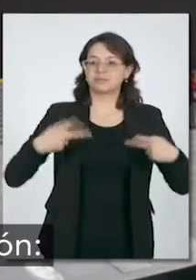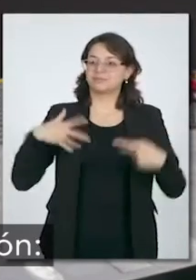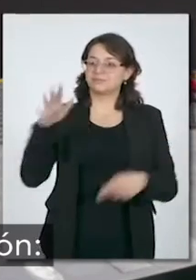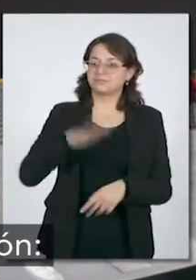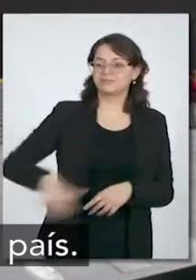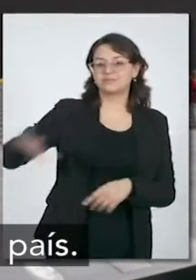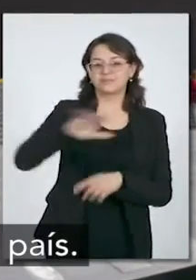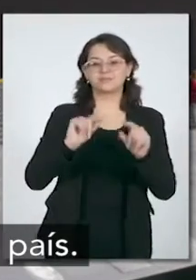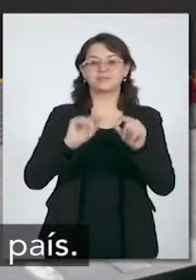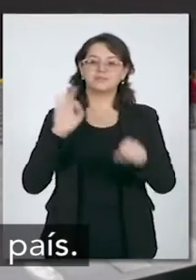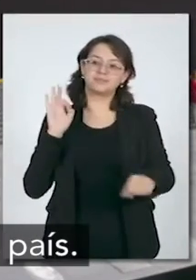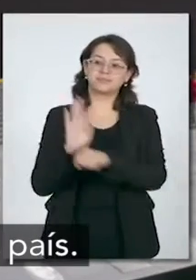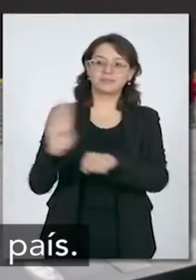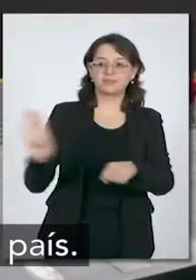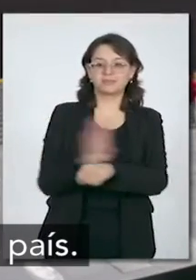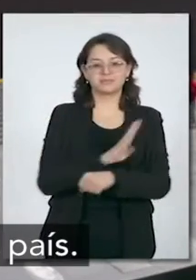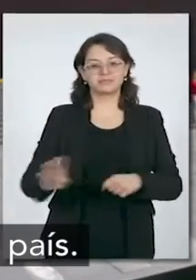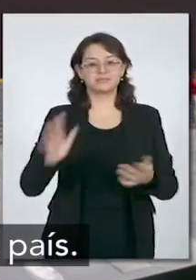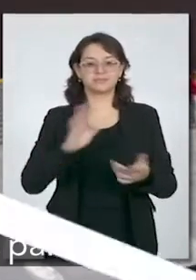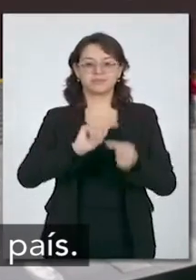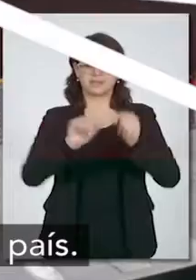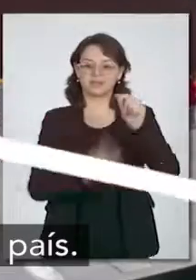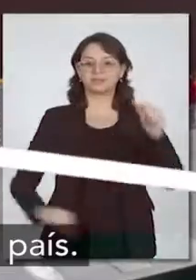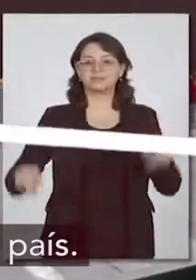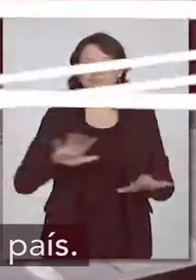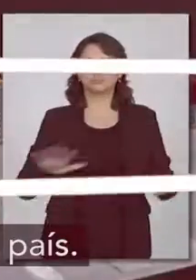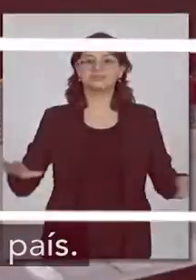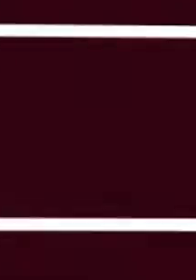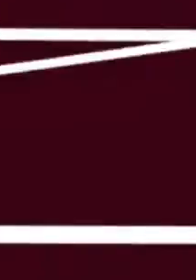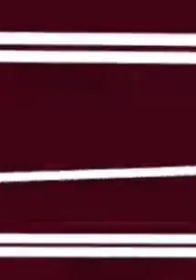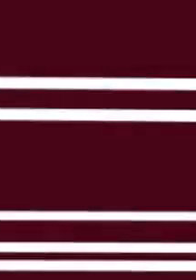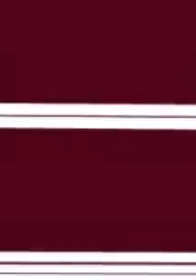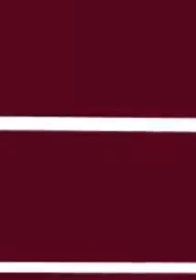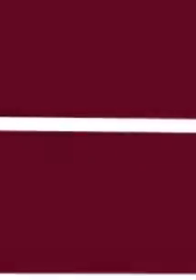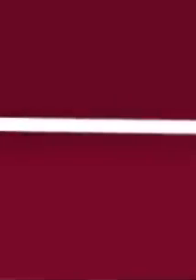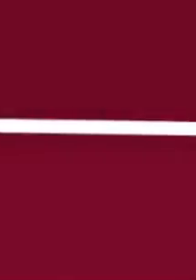motivación, el bienestar de la gente y la transformación del país.